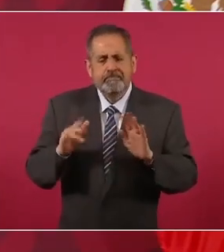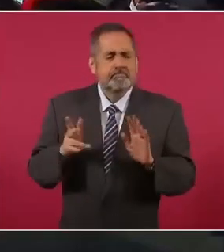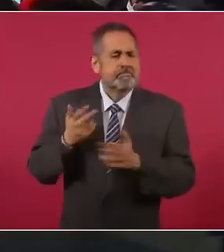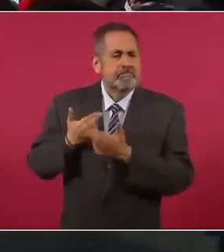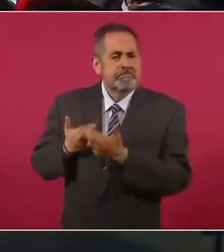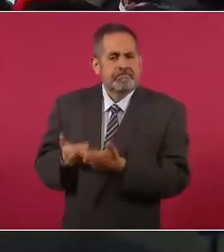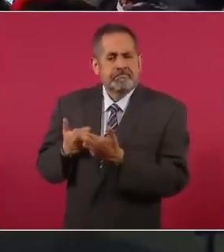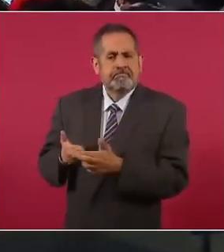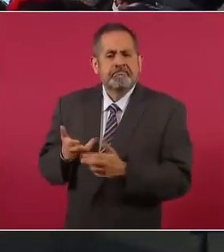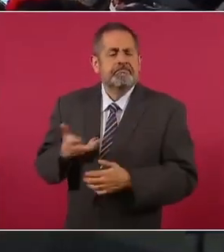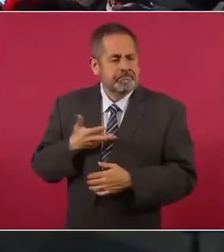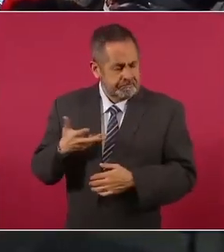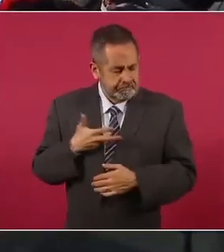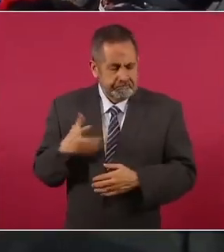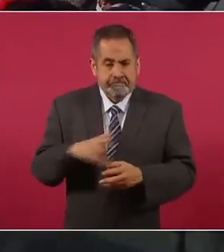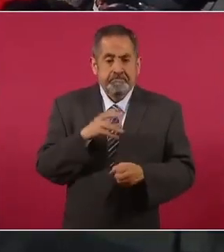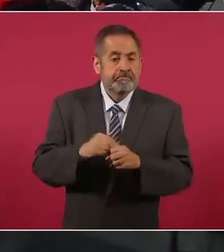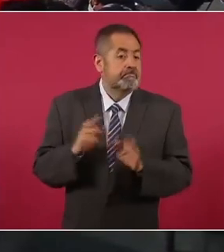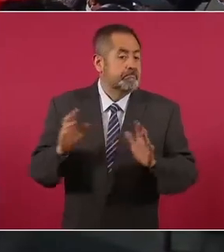pero no hemos dejado